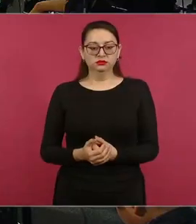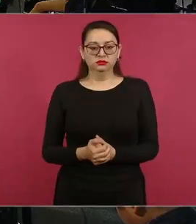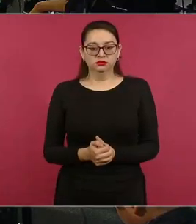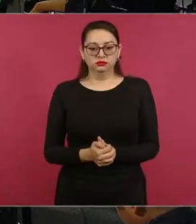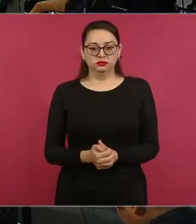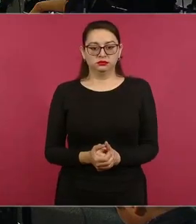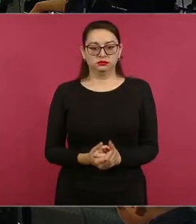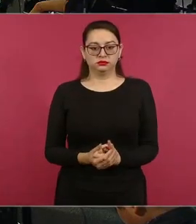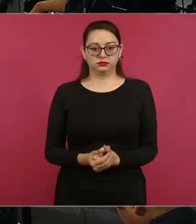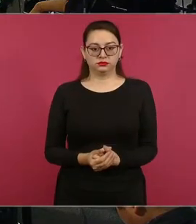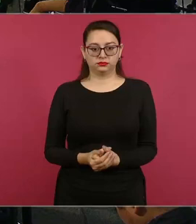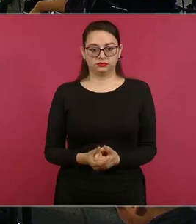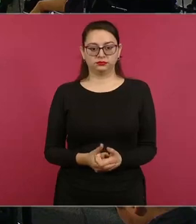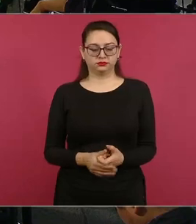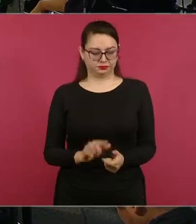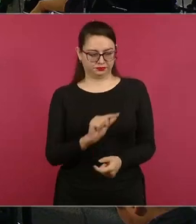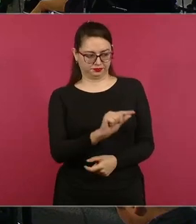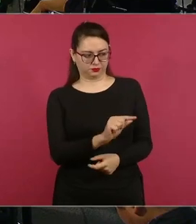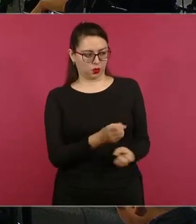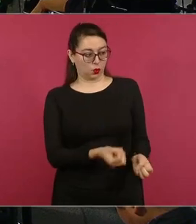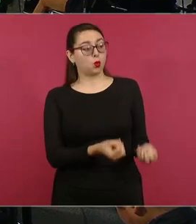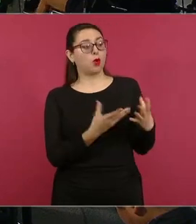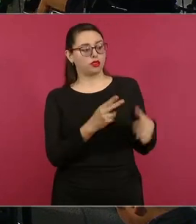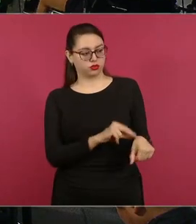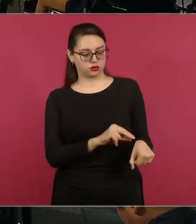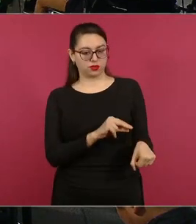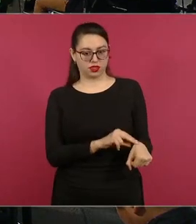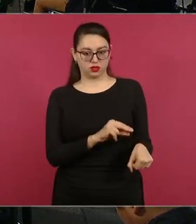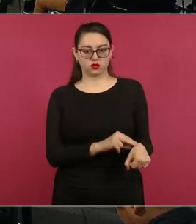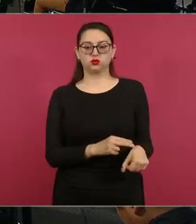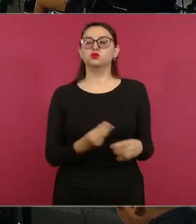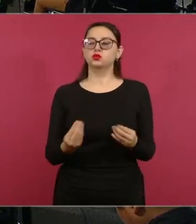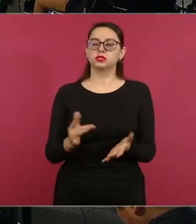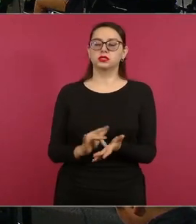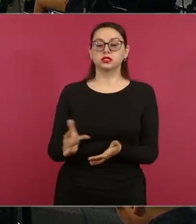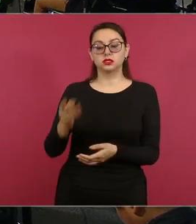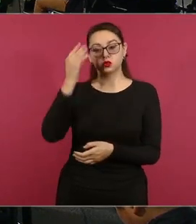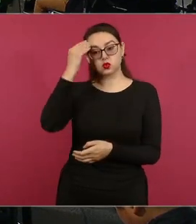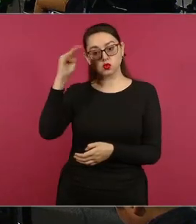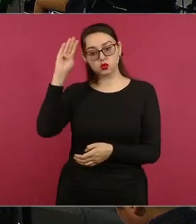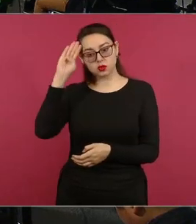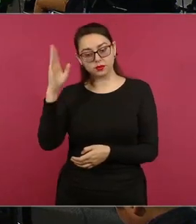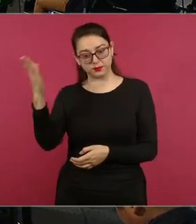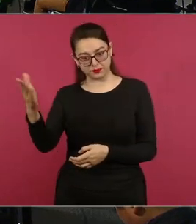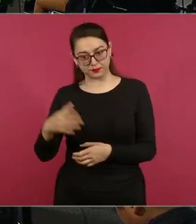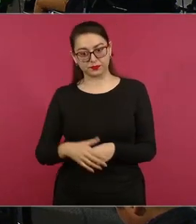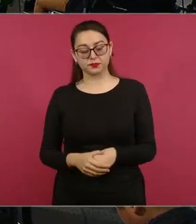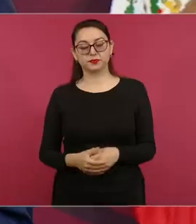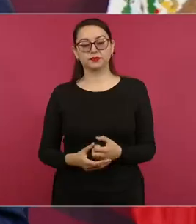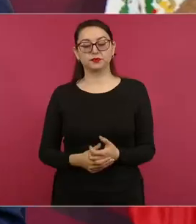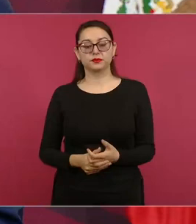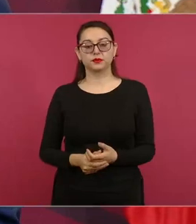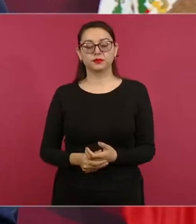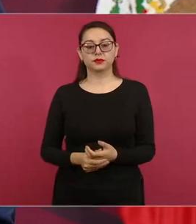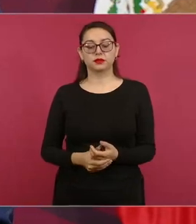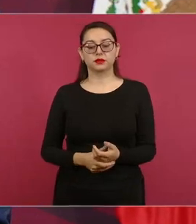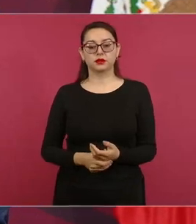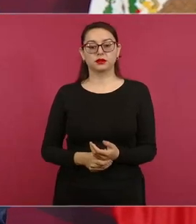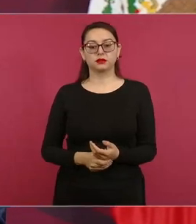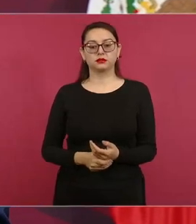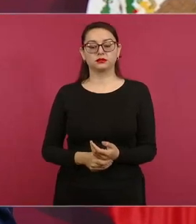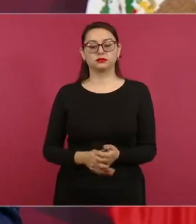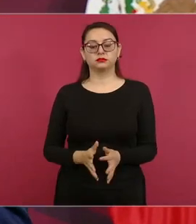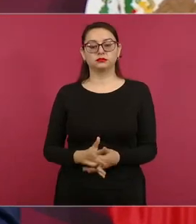Ahora mismo les decimos y agradecerles mucho, y no sólo son los médicos que